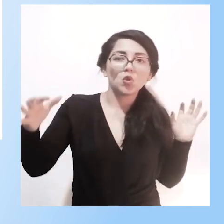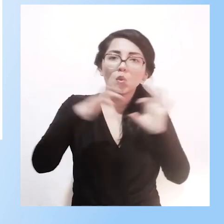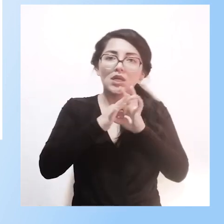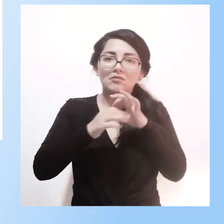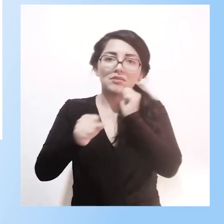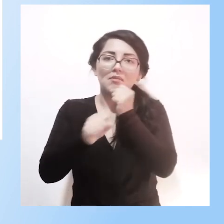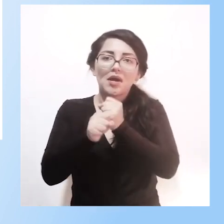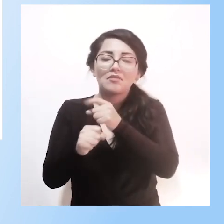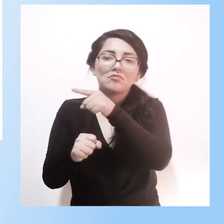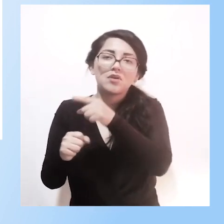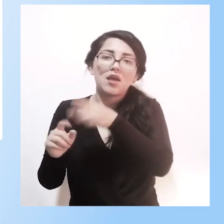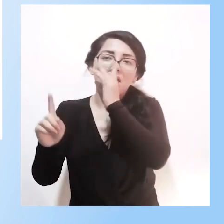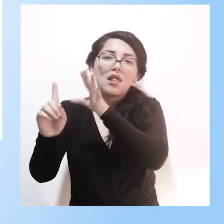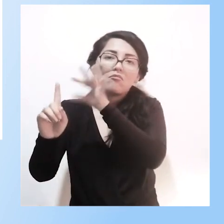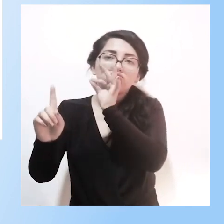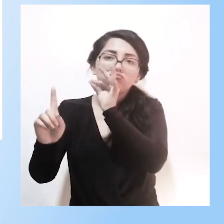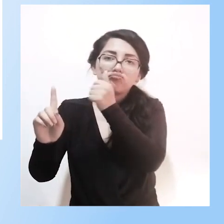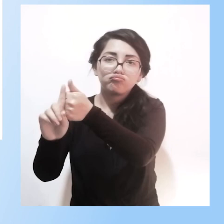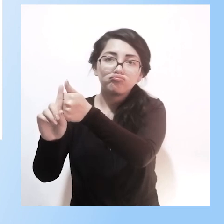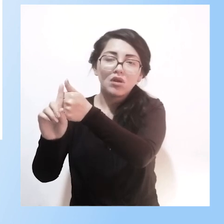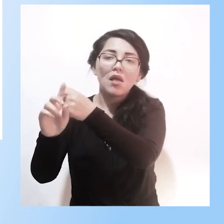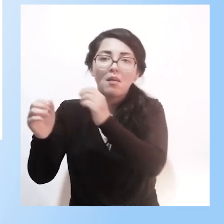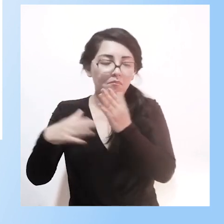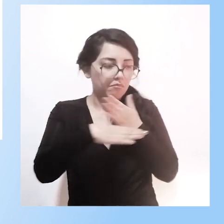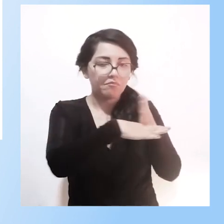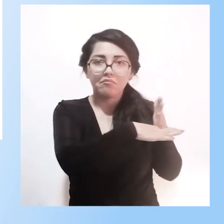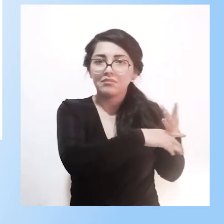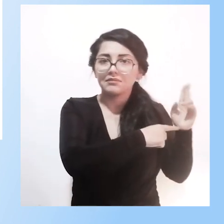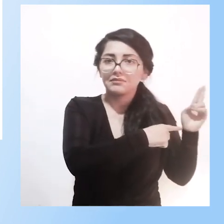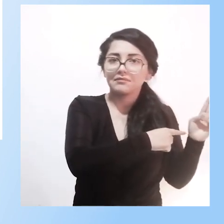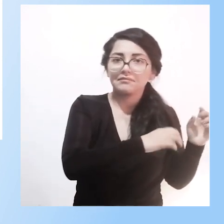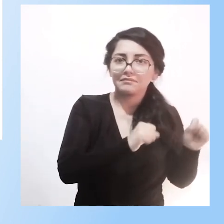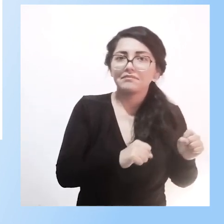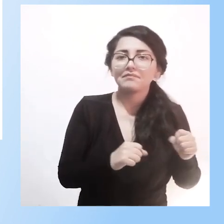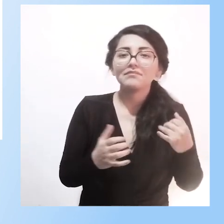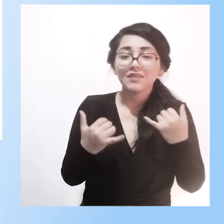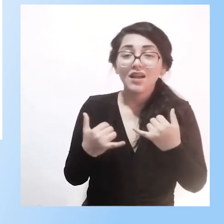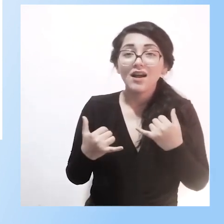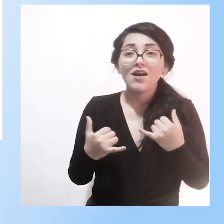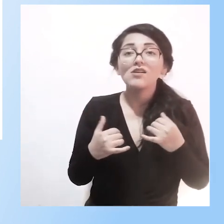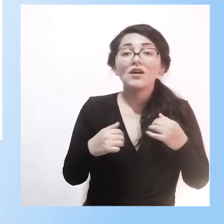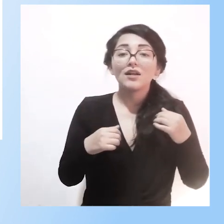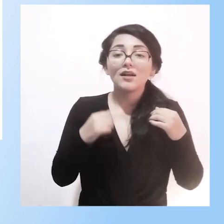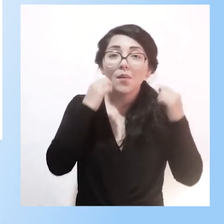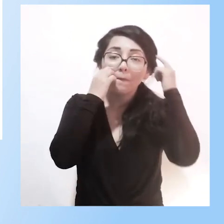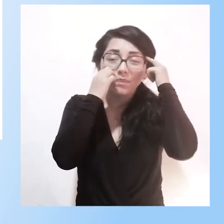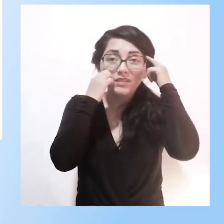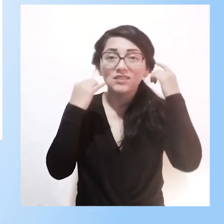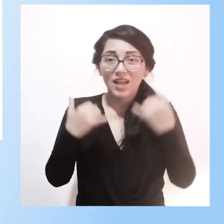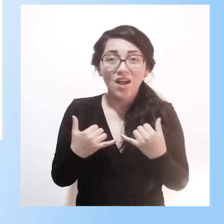y por esto es mi interés específico hoy en día y que traje para acá para hablarnos hoy